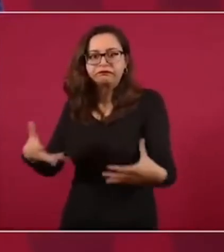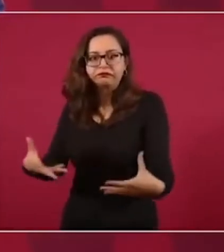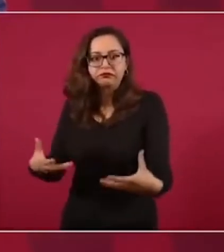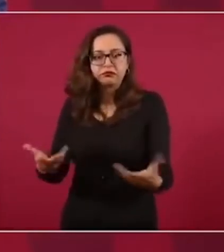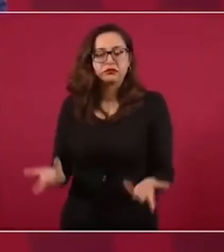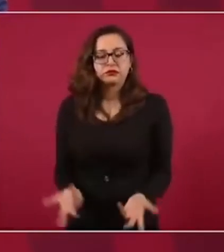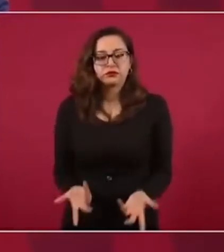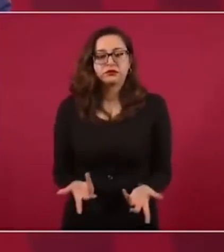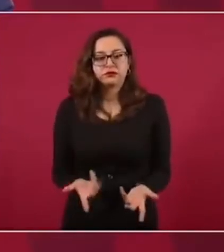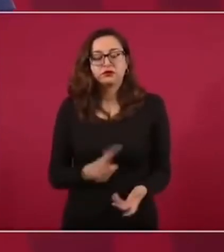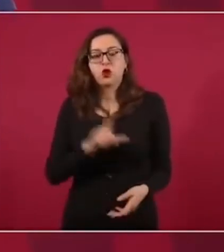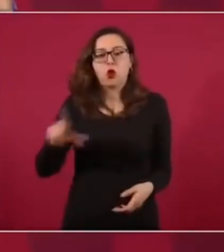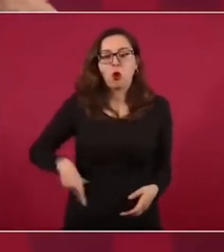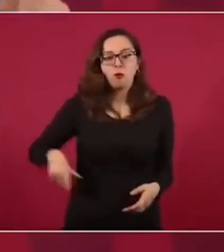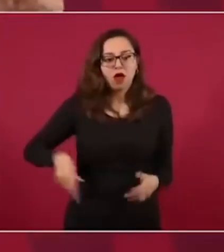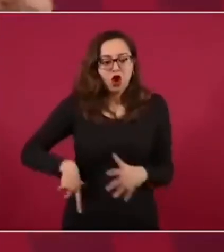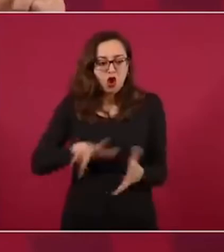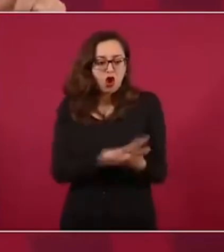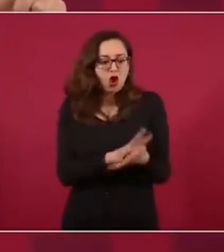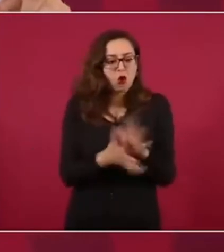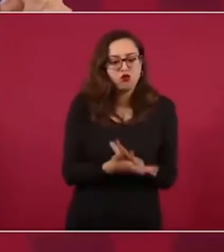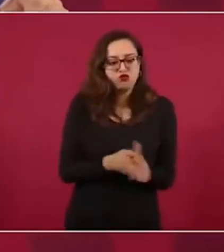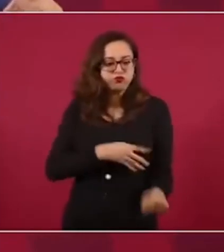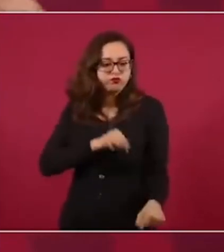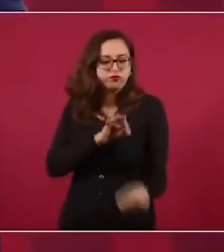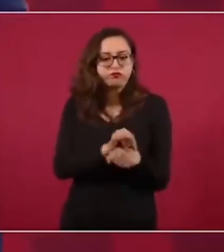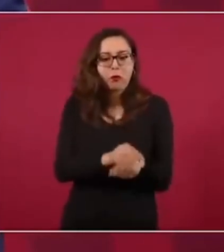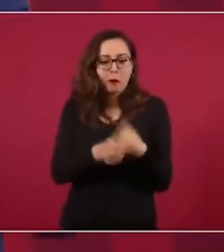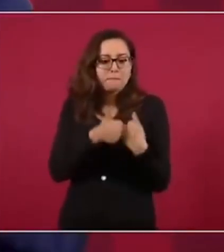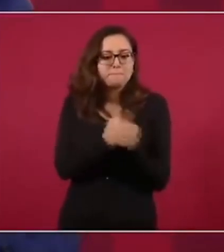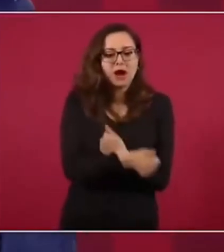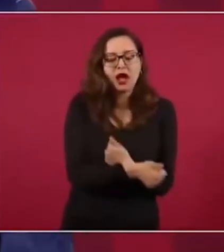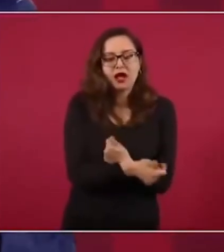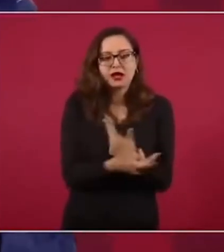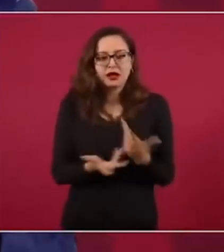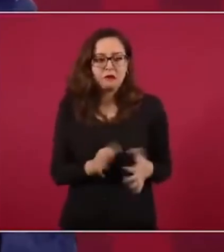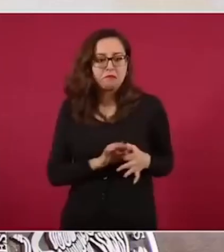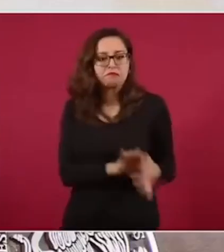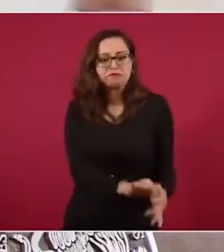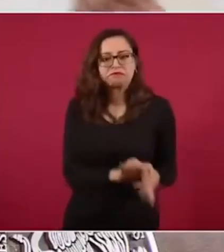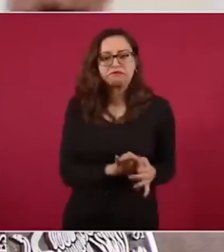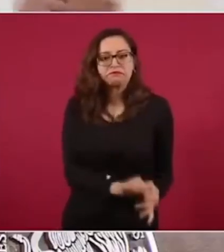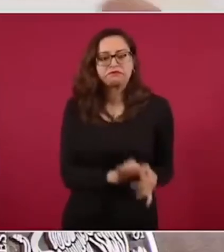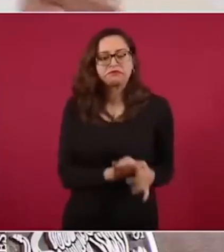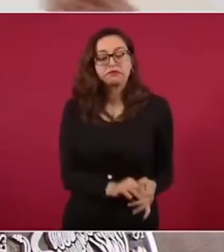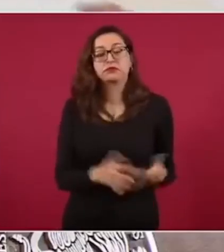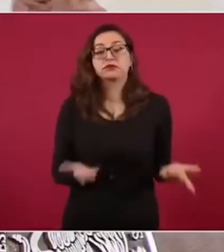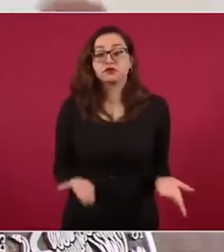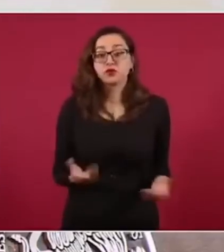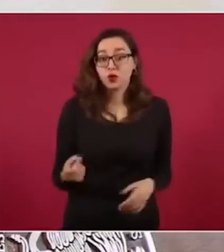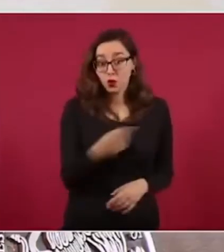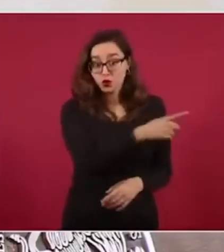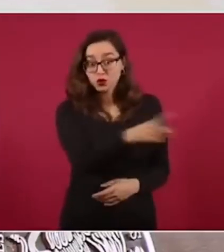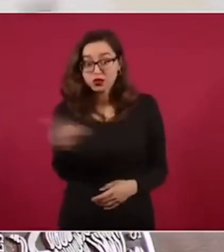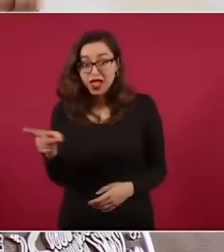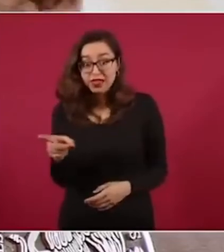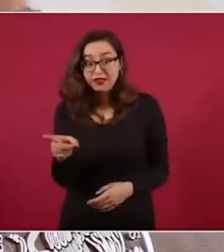cuando había contubernio entre delincuencia y autoridades y cuando ustedes,